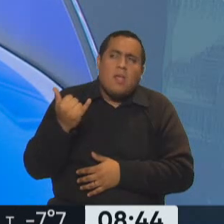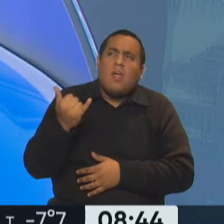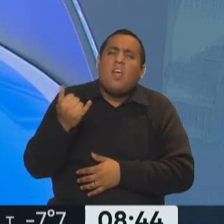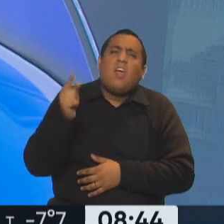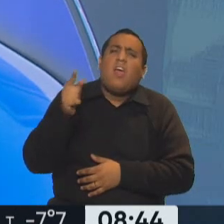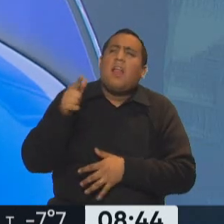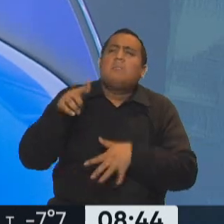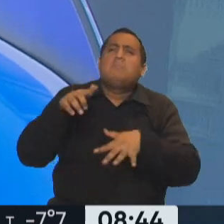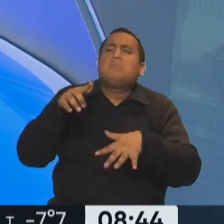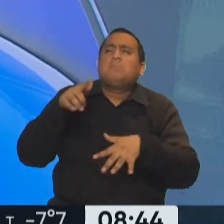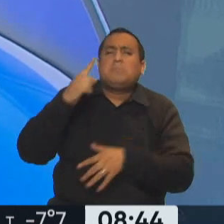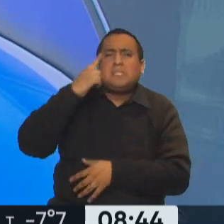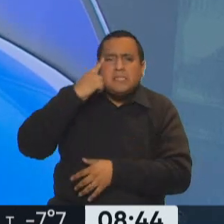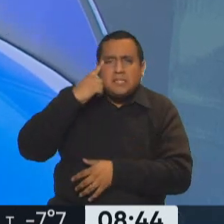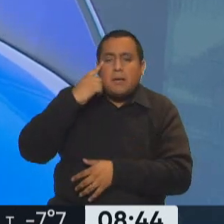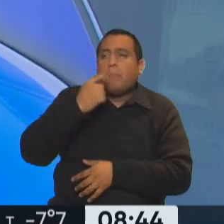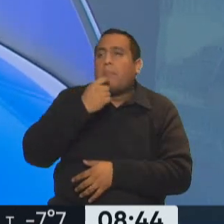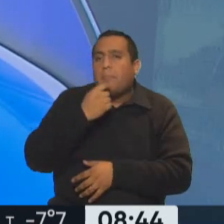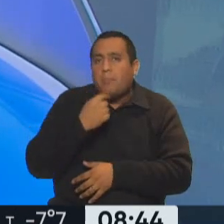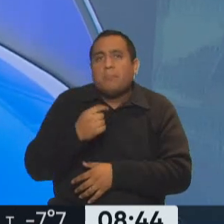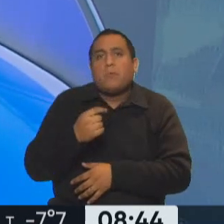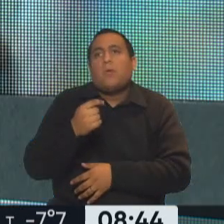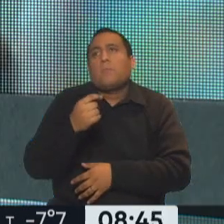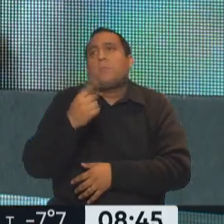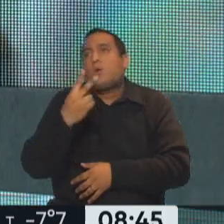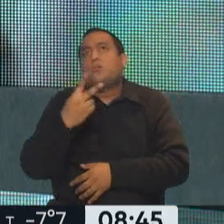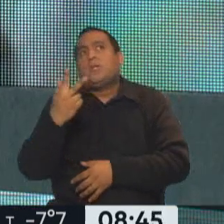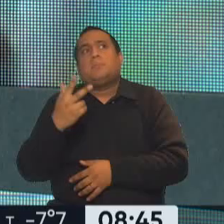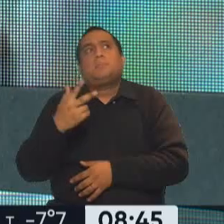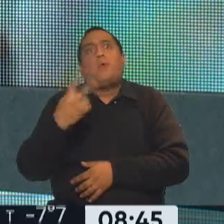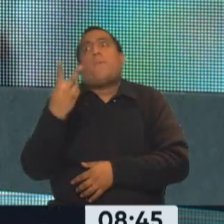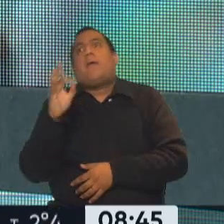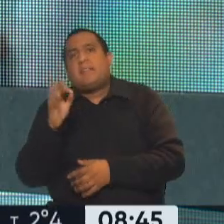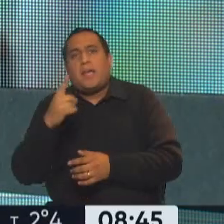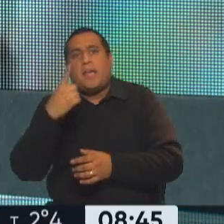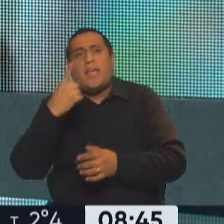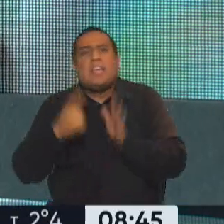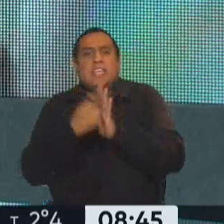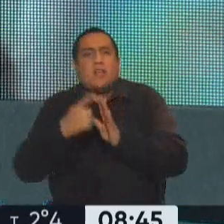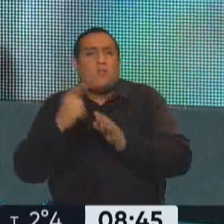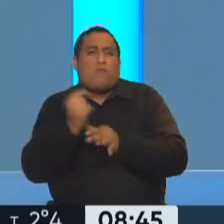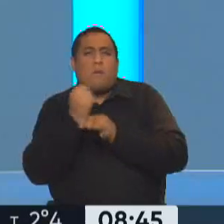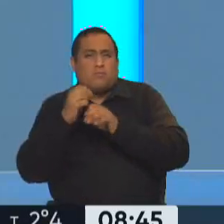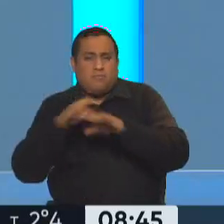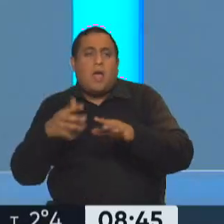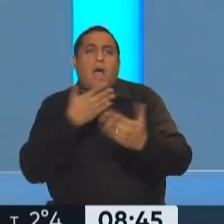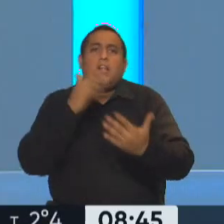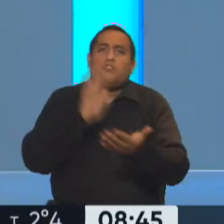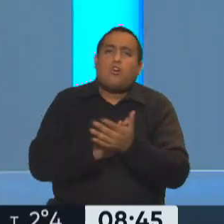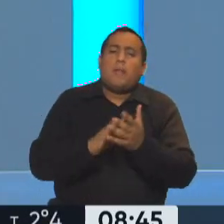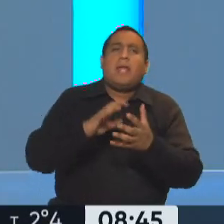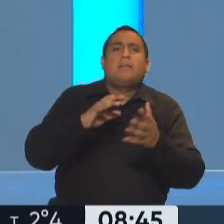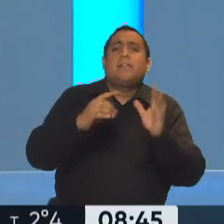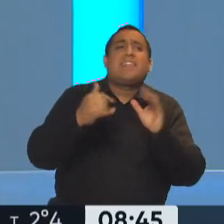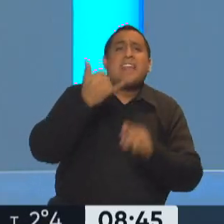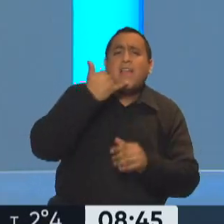implica en China, por ejemplo, que 2 o 3 o 4 o 20 influencers, hablábamos de un micrófono, por ejemplo, hablen de un teléfono? El resultado inmediato